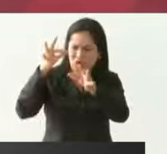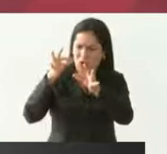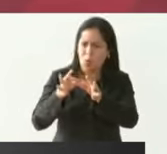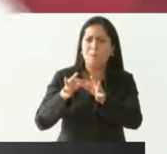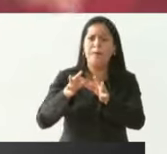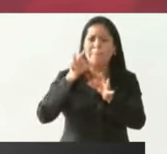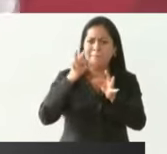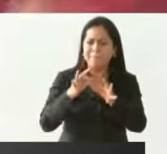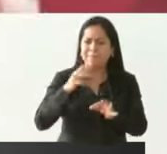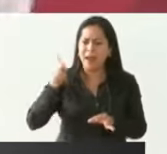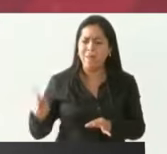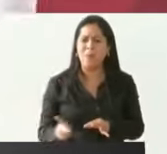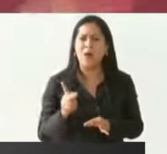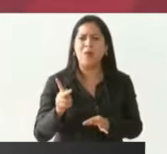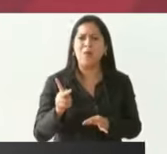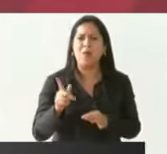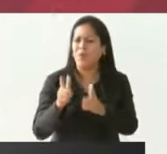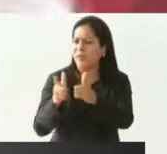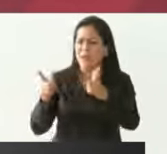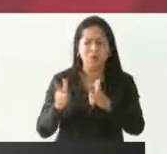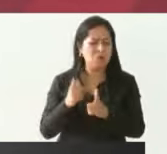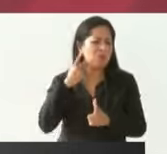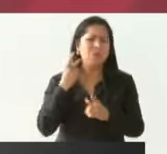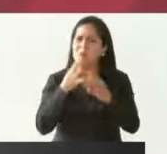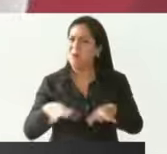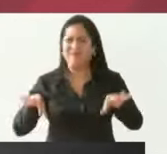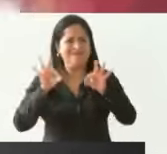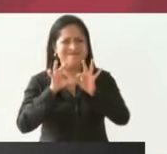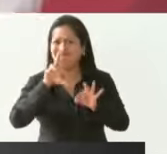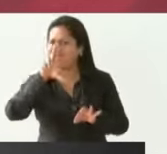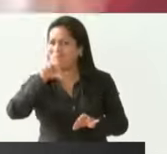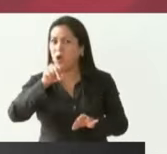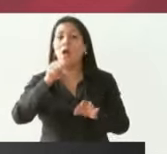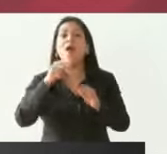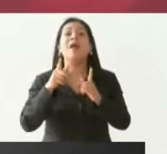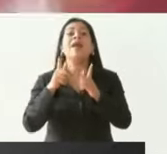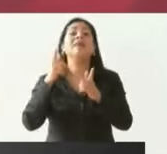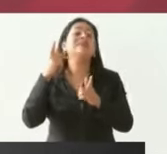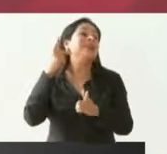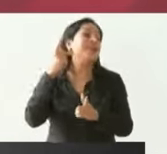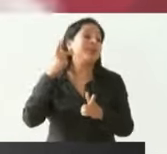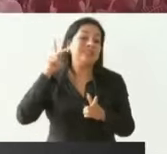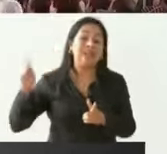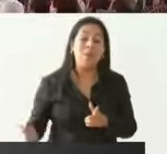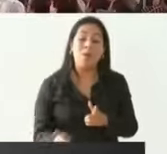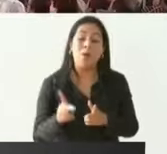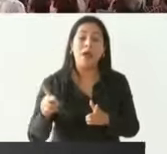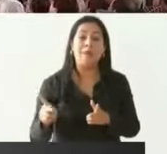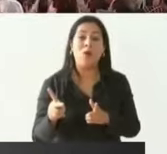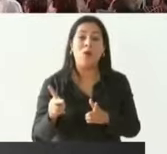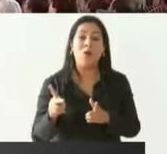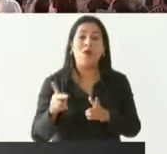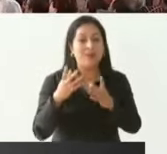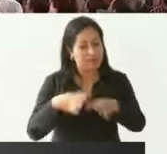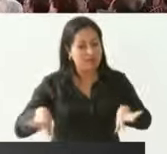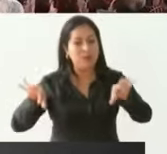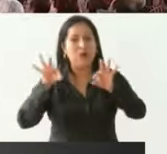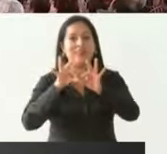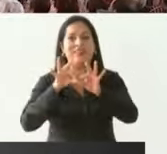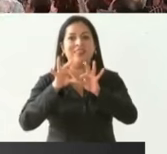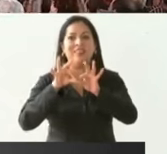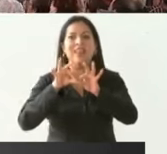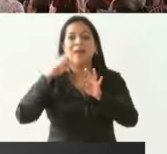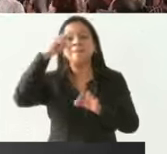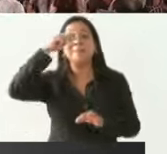al pueblo porque el partido más importante es el partido del pueblo el partido que se llama